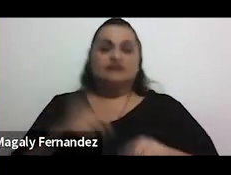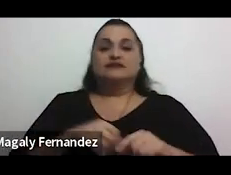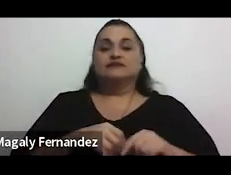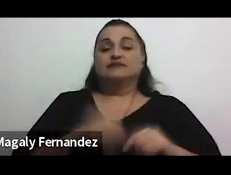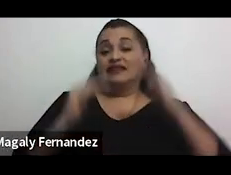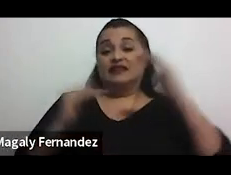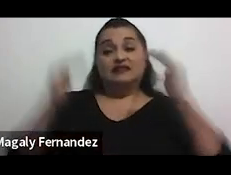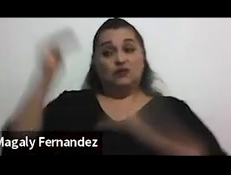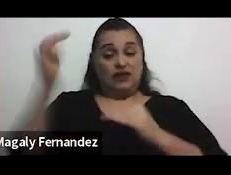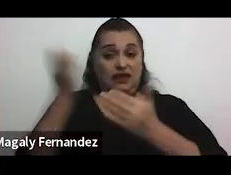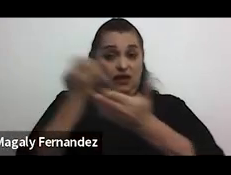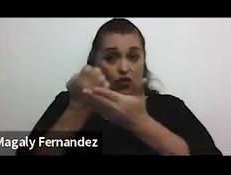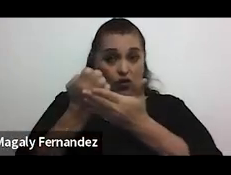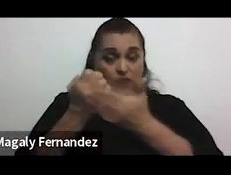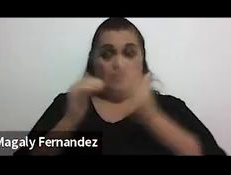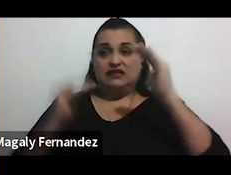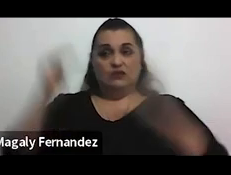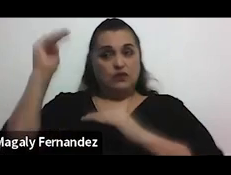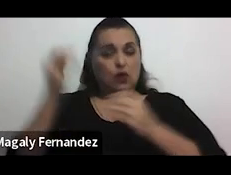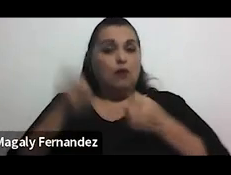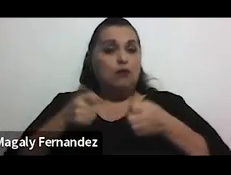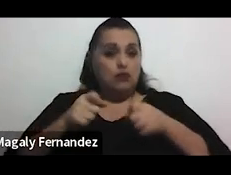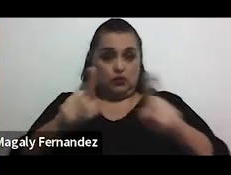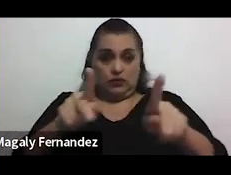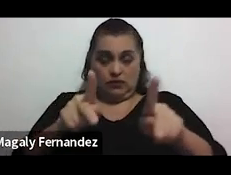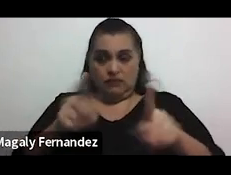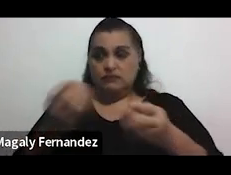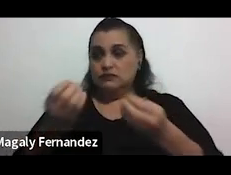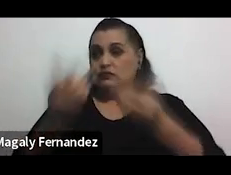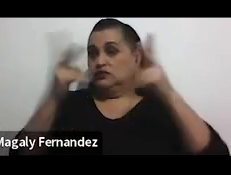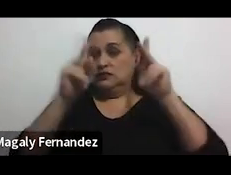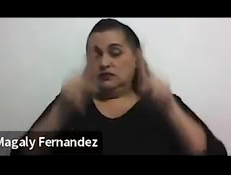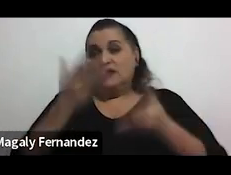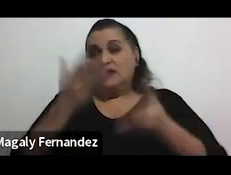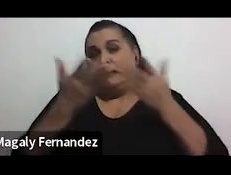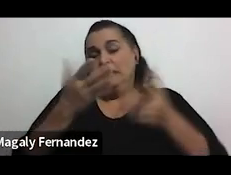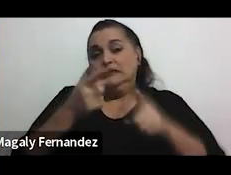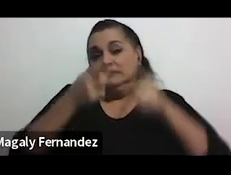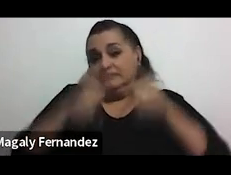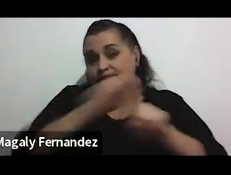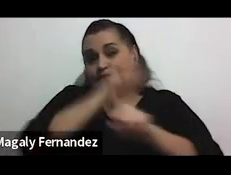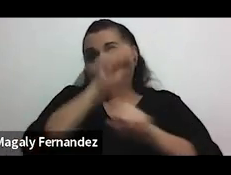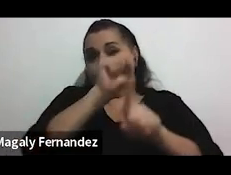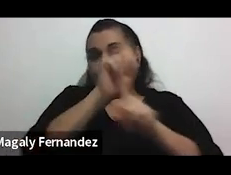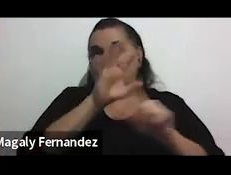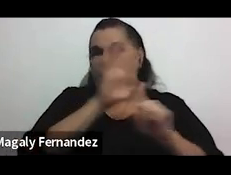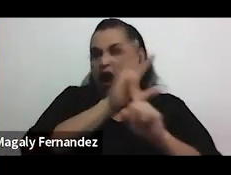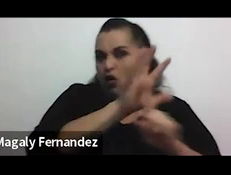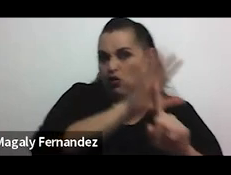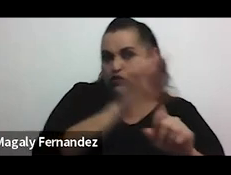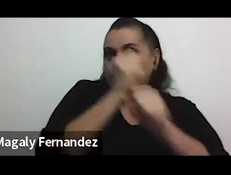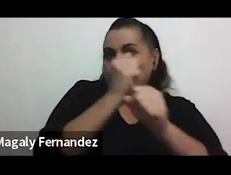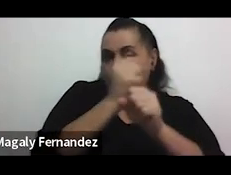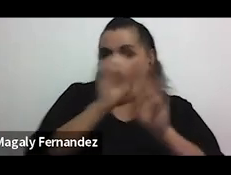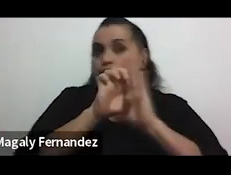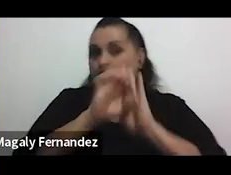económica y de oportunidades. Hay muchas personas que pueden estar atravesando situaciones de acoso en su trabajo, por ejemplo,